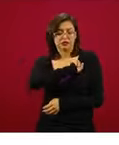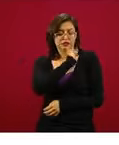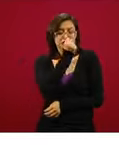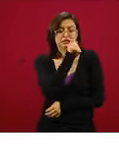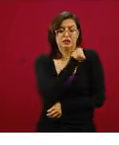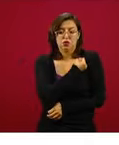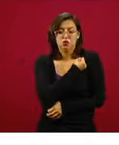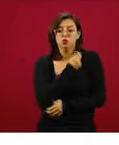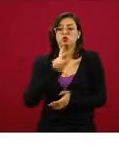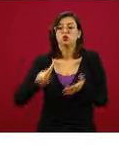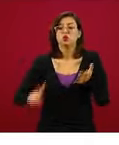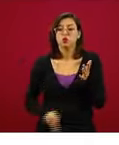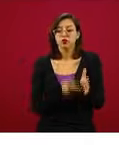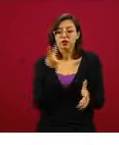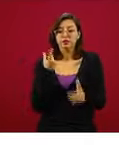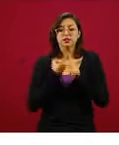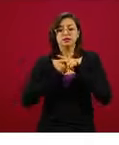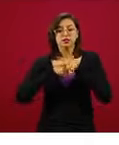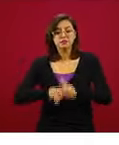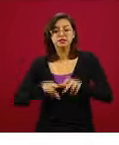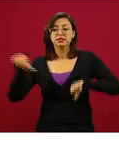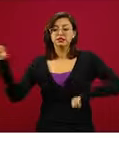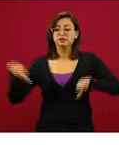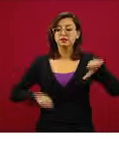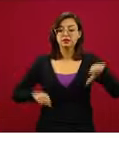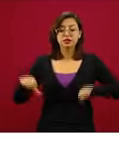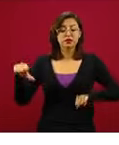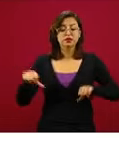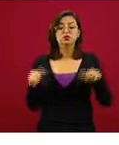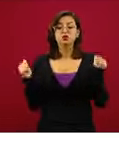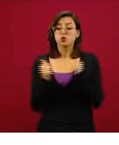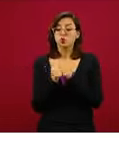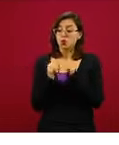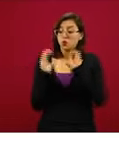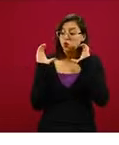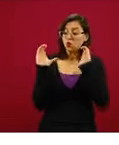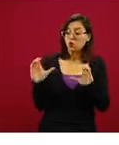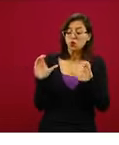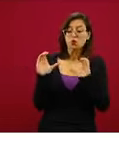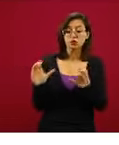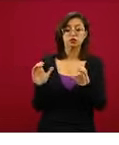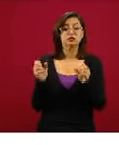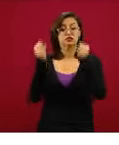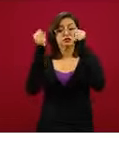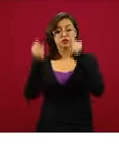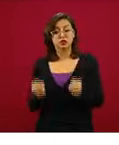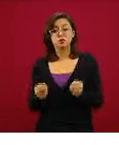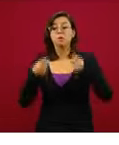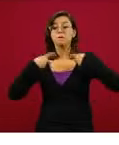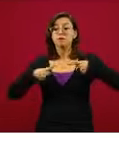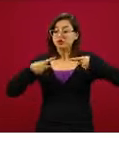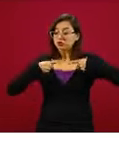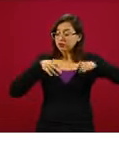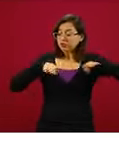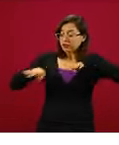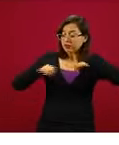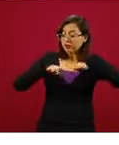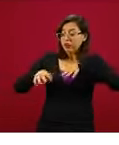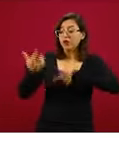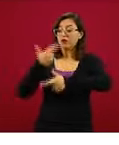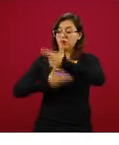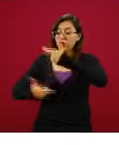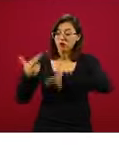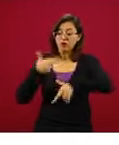reinicio seguro de las actividades. Vamos a capacitar a los trabajadores para que